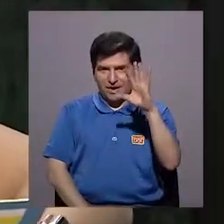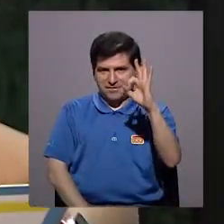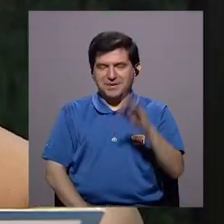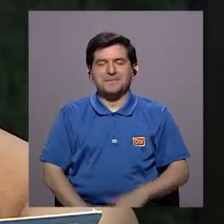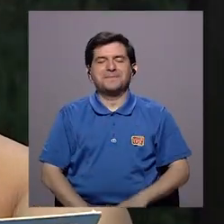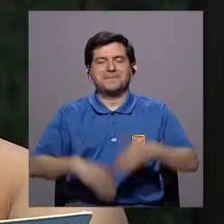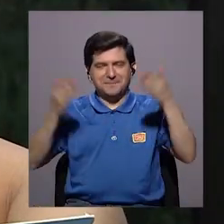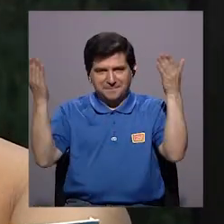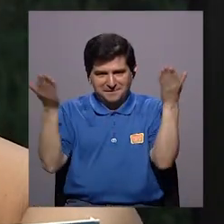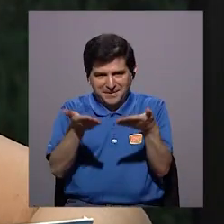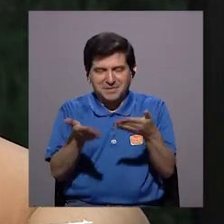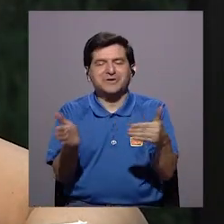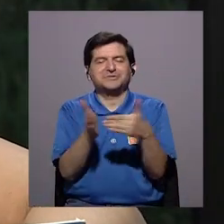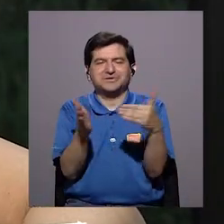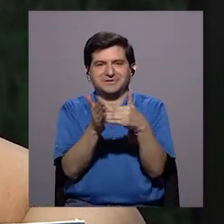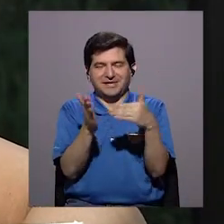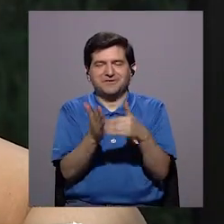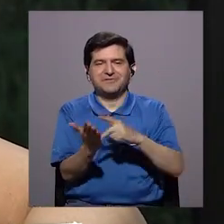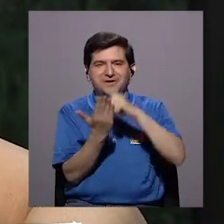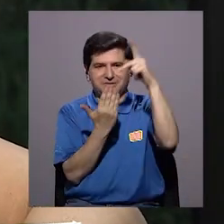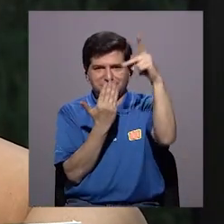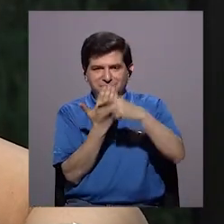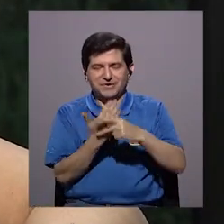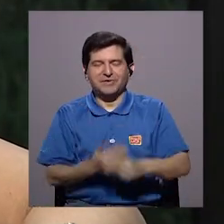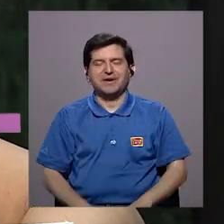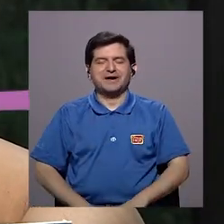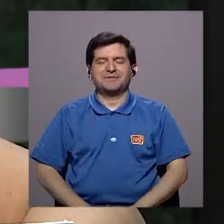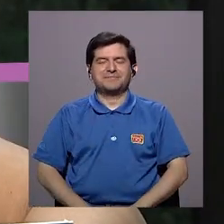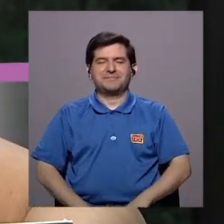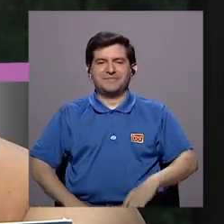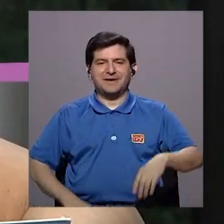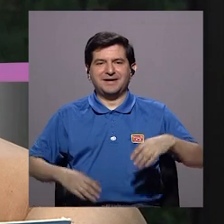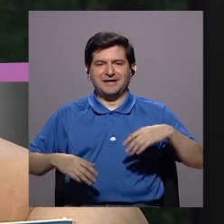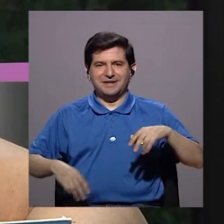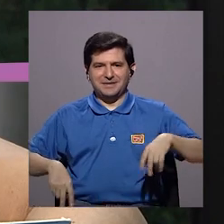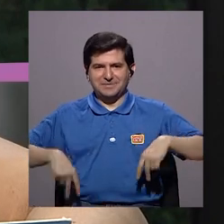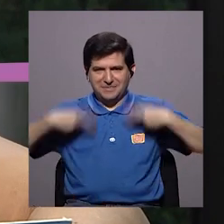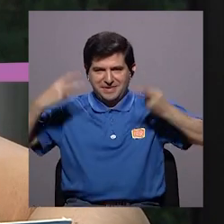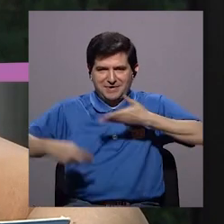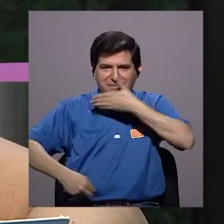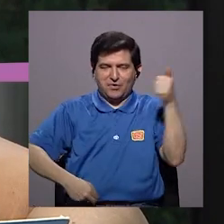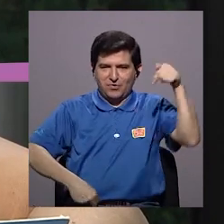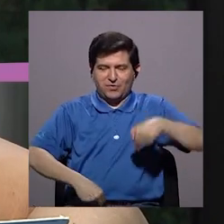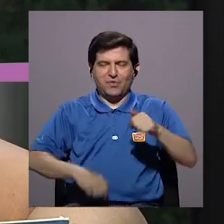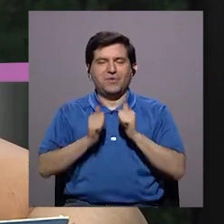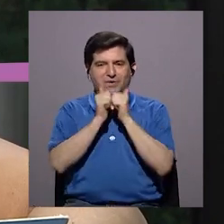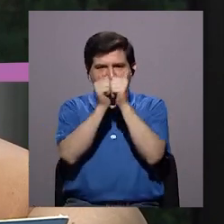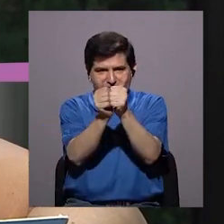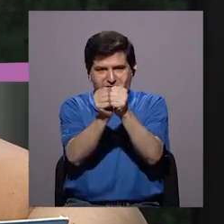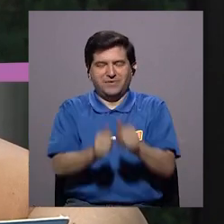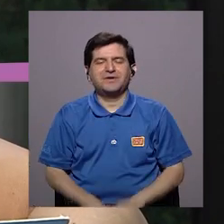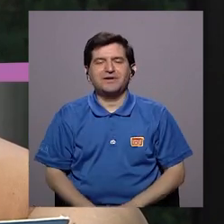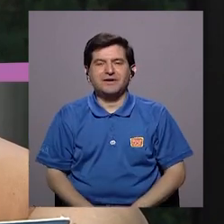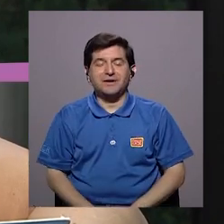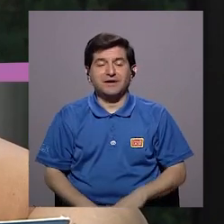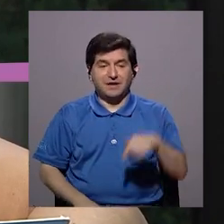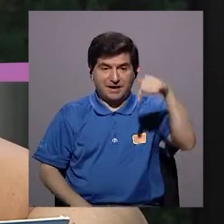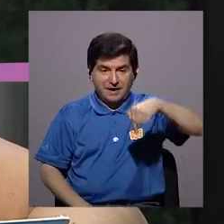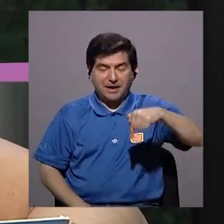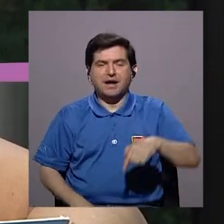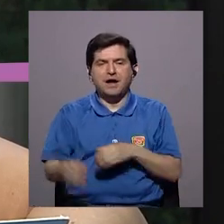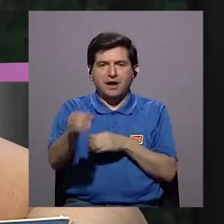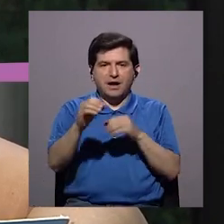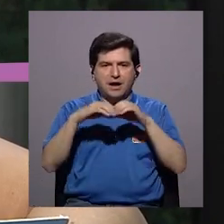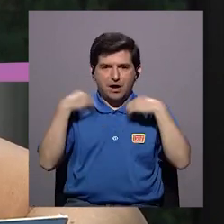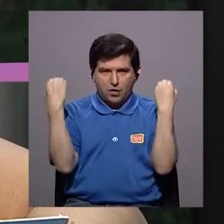Hola, ¿qué tal? Bienvenidos y bienvenidas una vez más a su revista de Bienestar, Vivir Mejor. El día de hoy les acompañamos desde